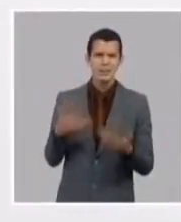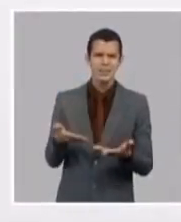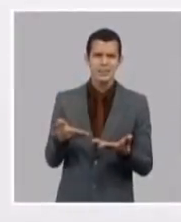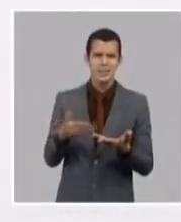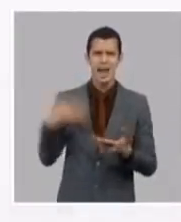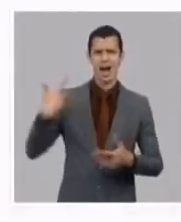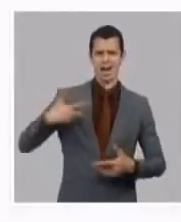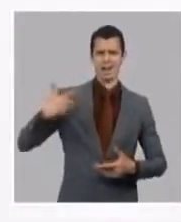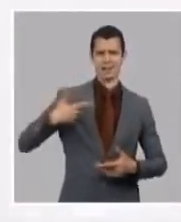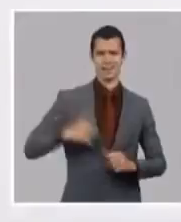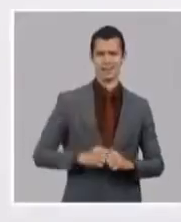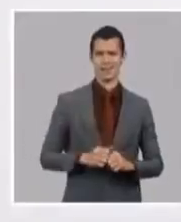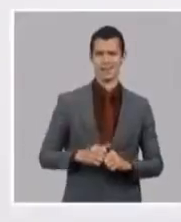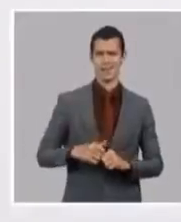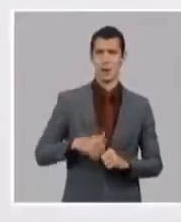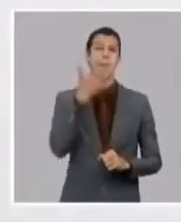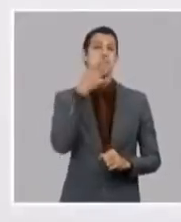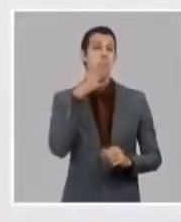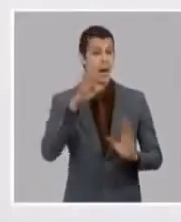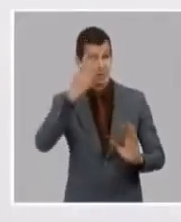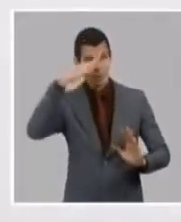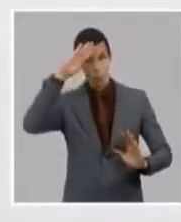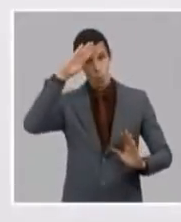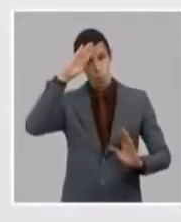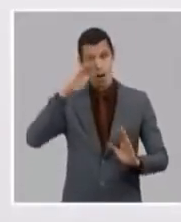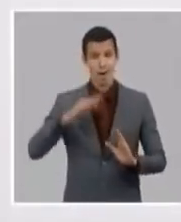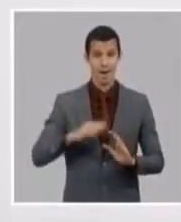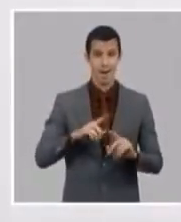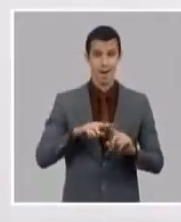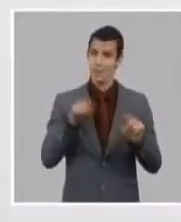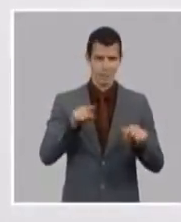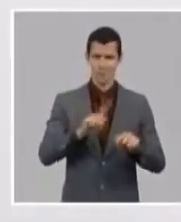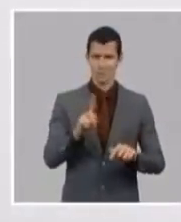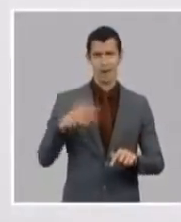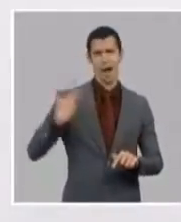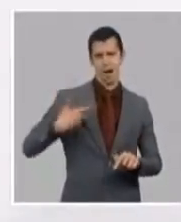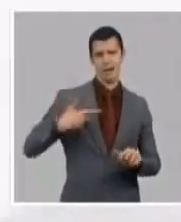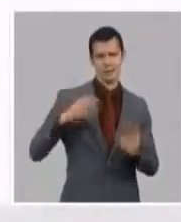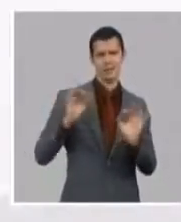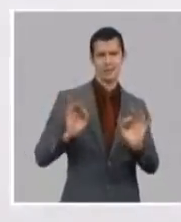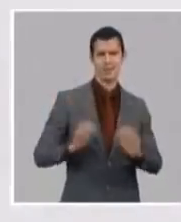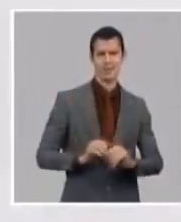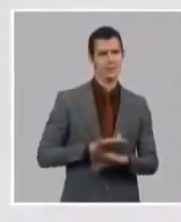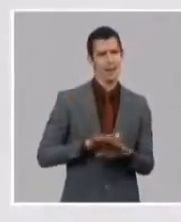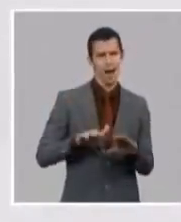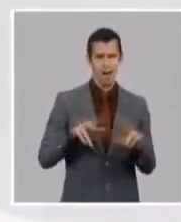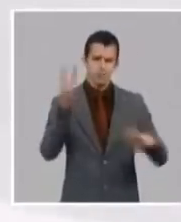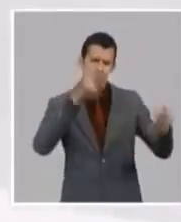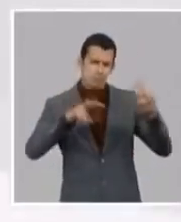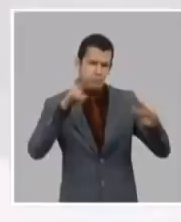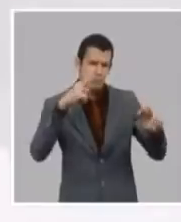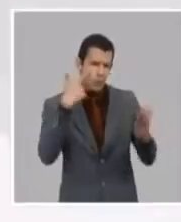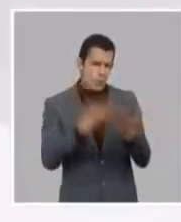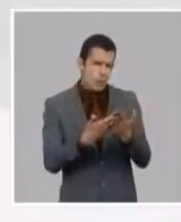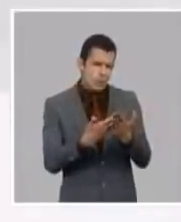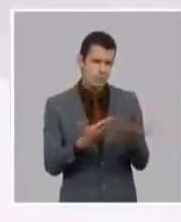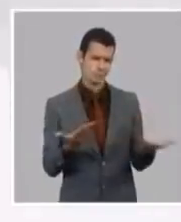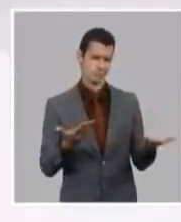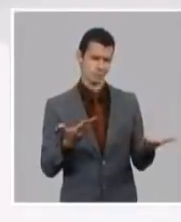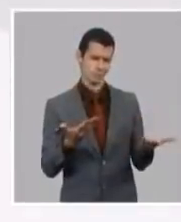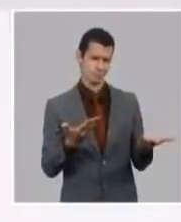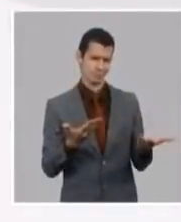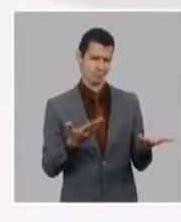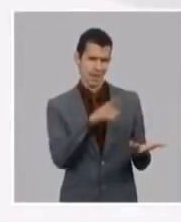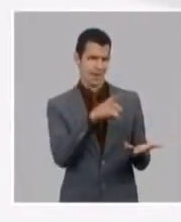miren esa no es no es Cuba y para colmo han usado las propias las propias fotos de los